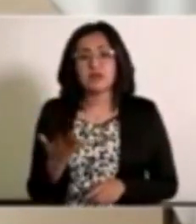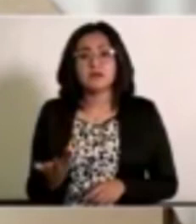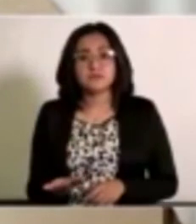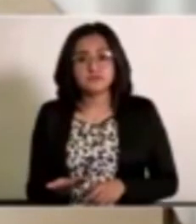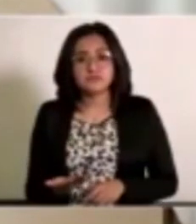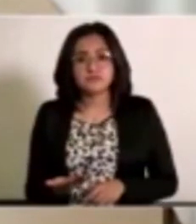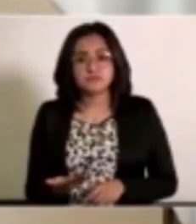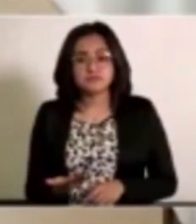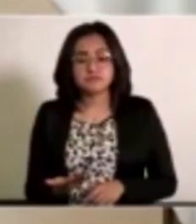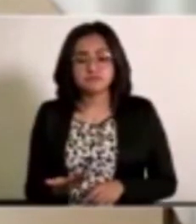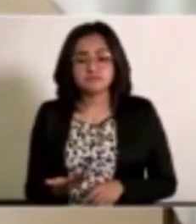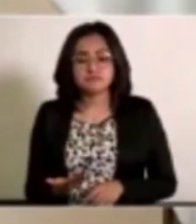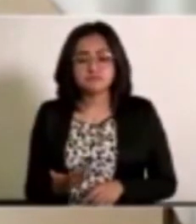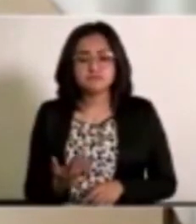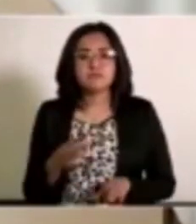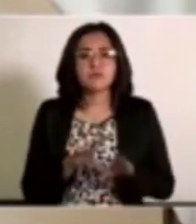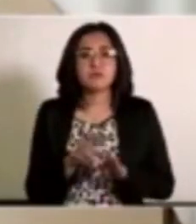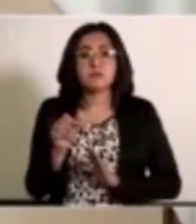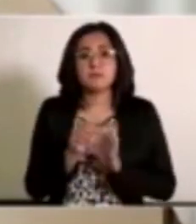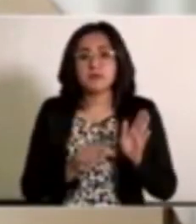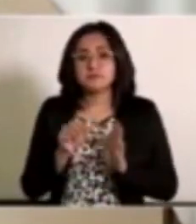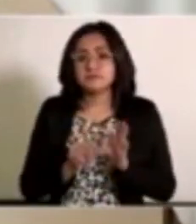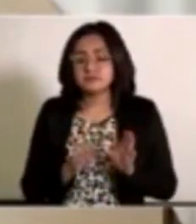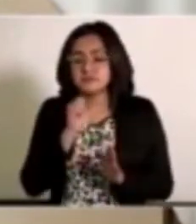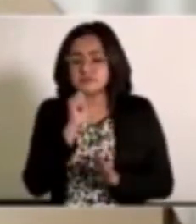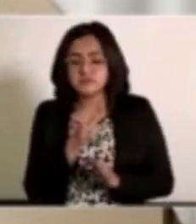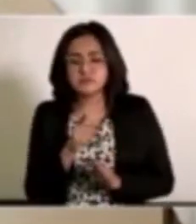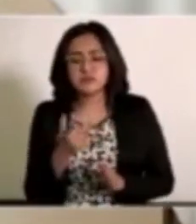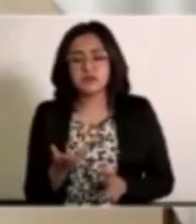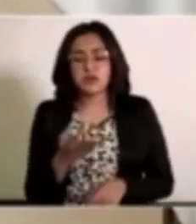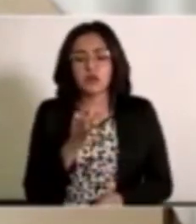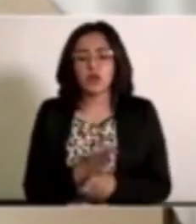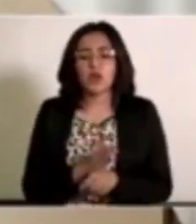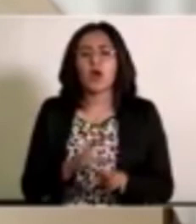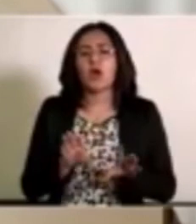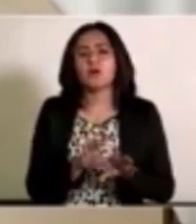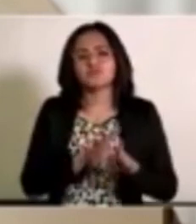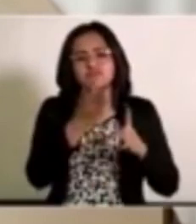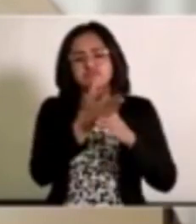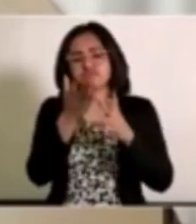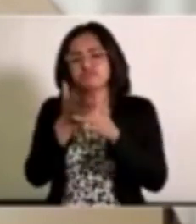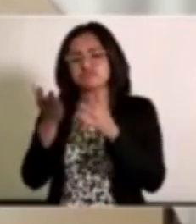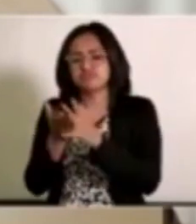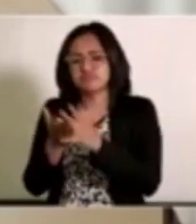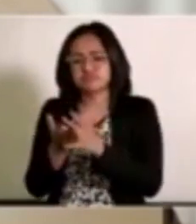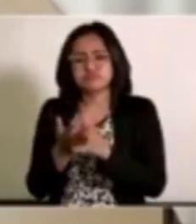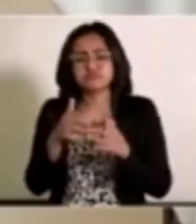corresponden a los meses en los cuales por bloques la empresa